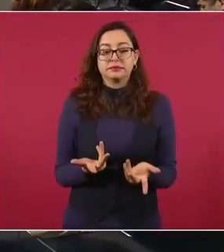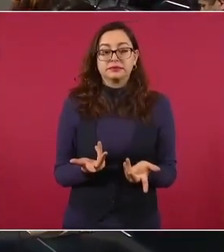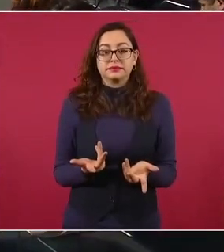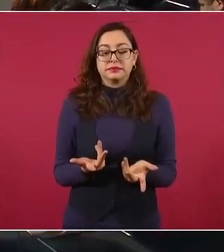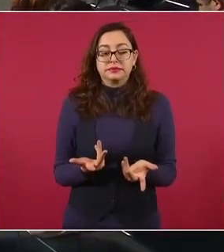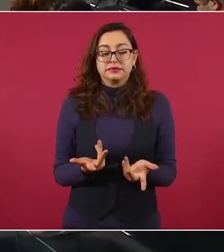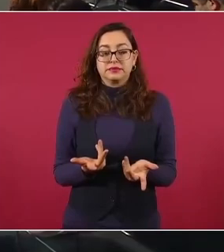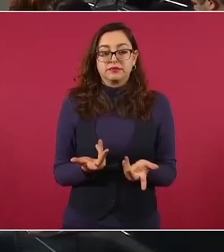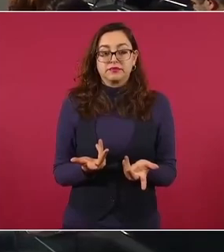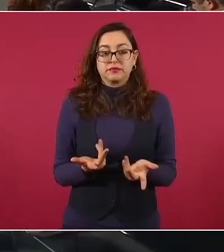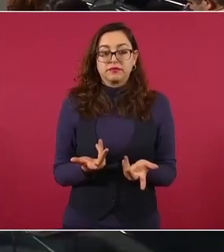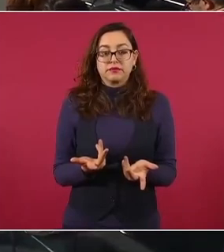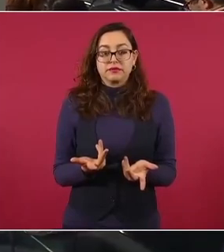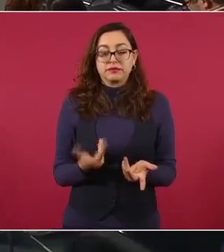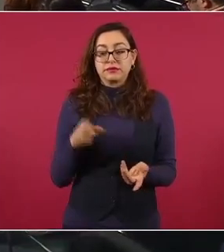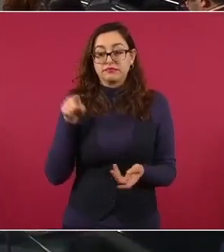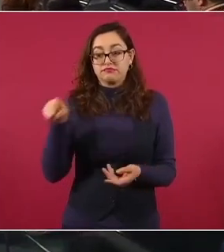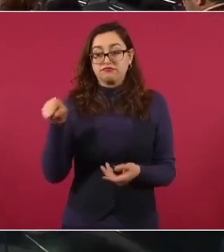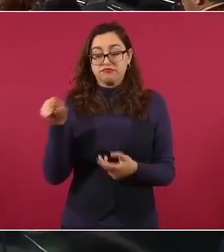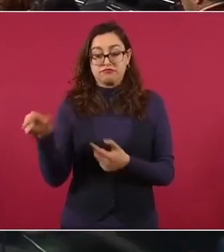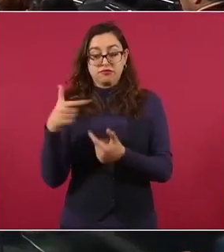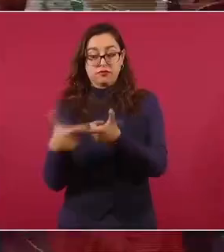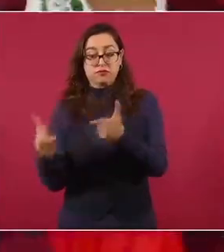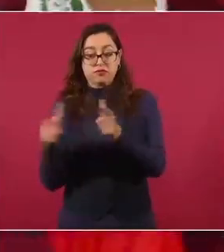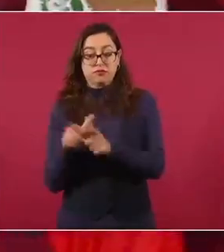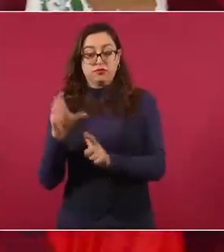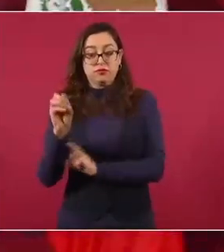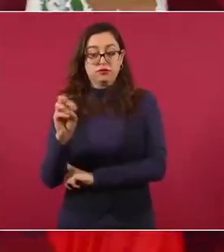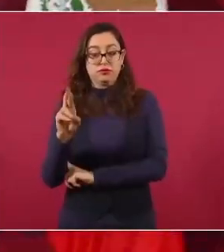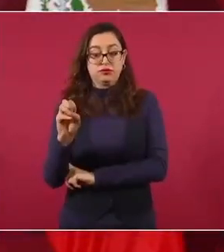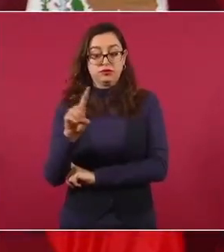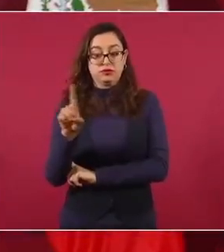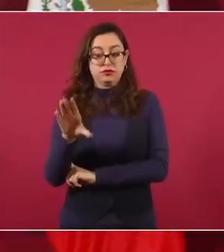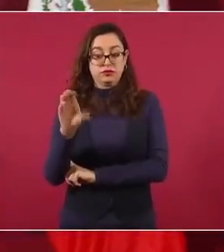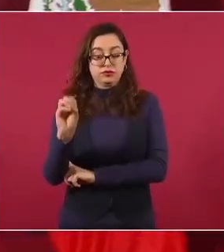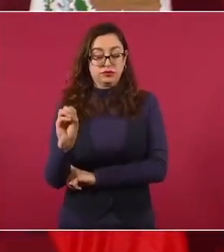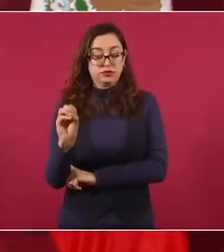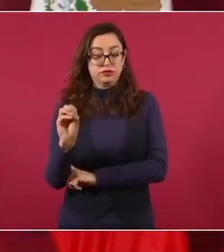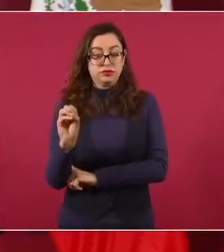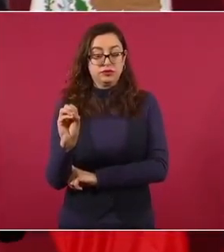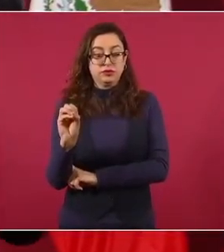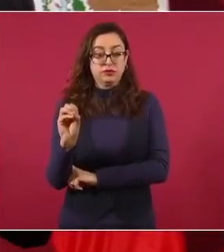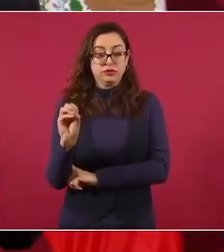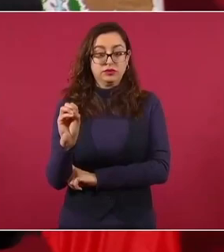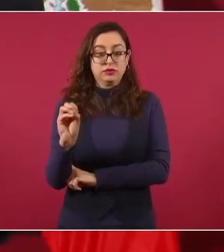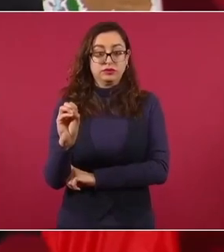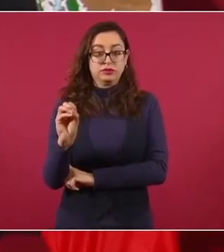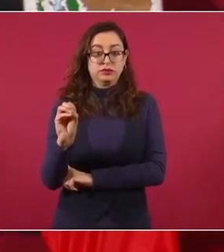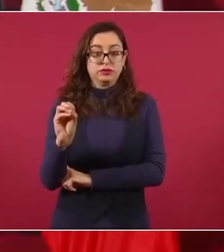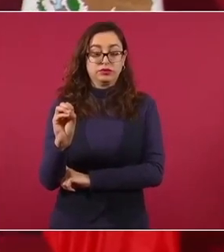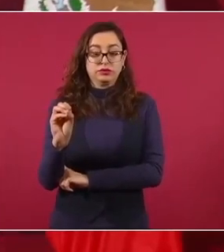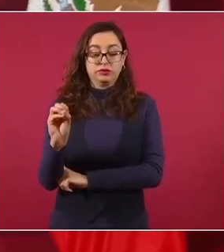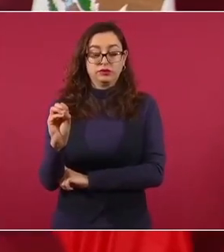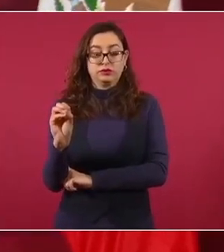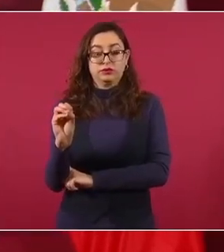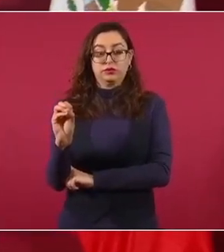orozquistas logran encarrilar